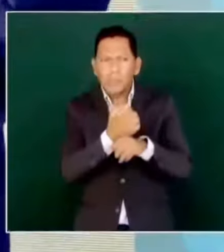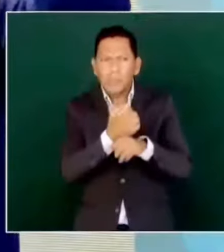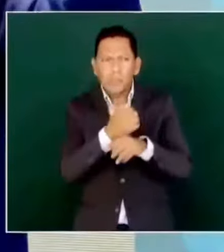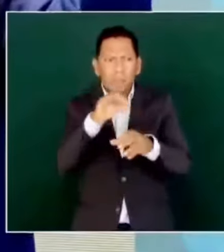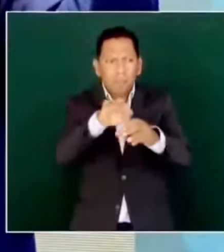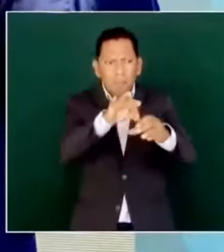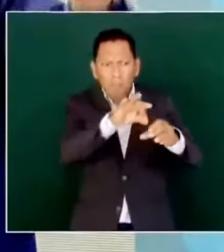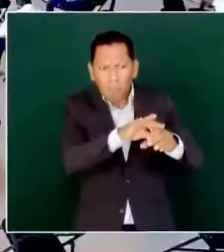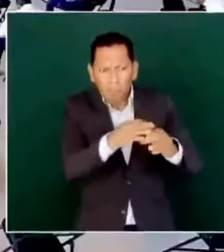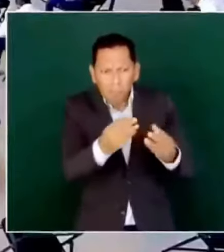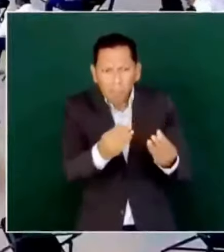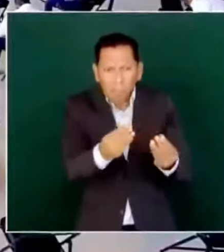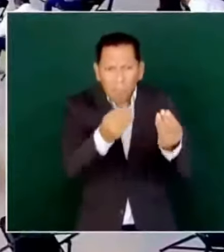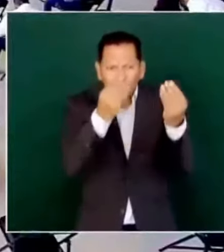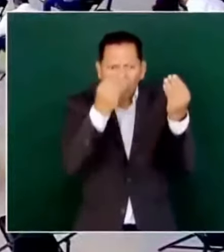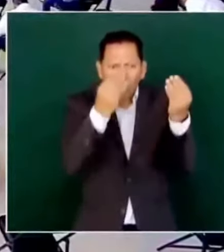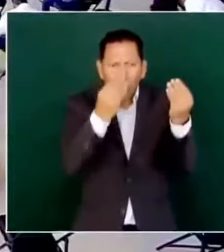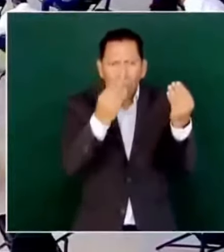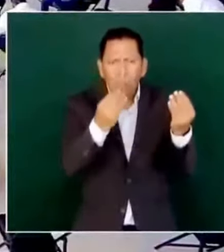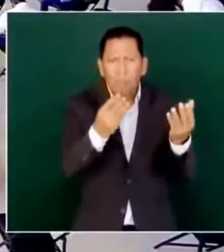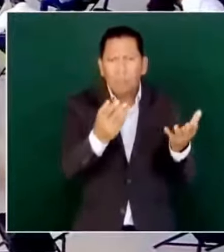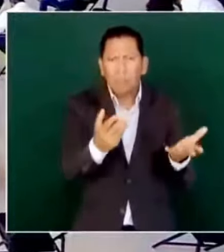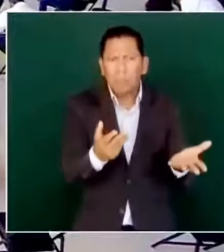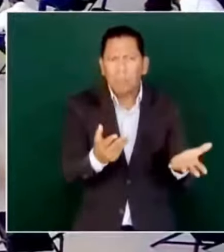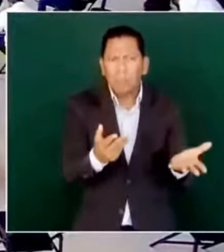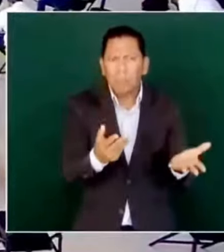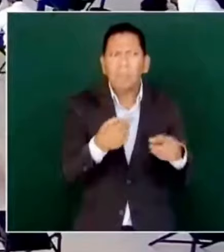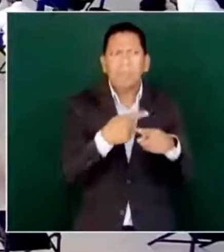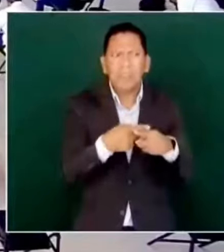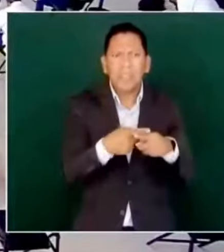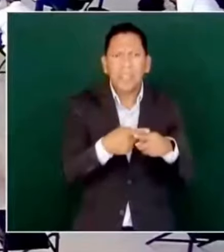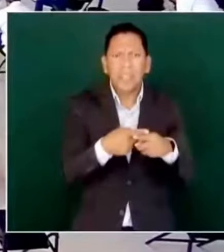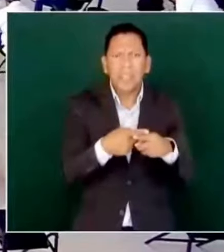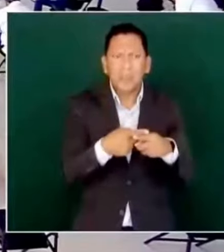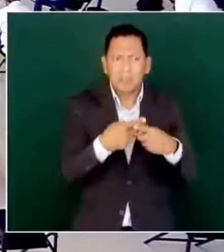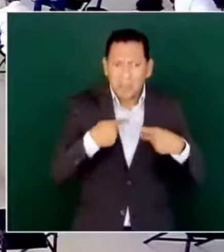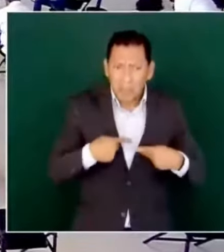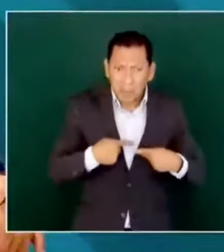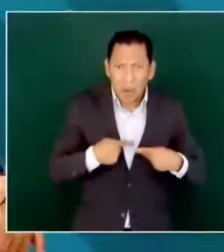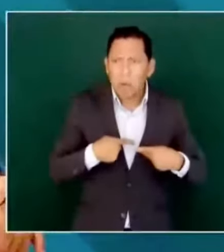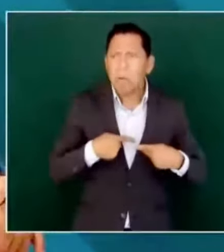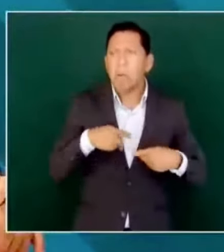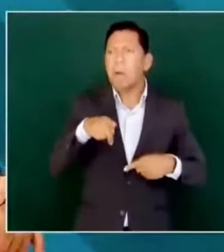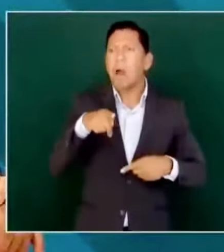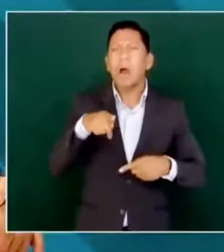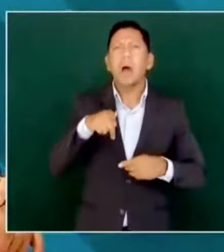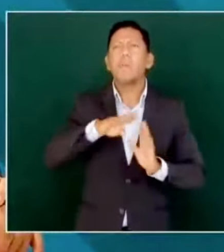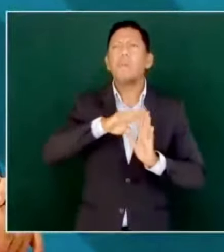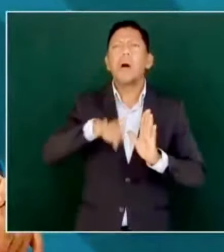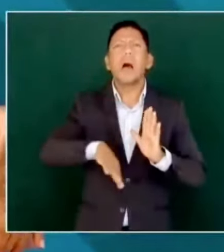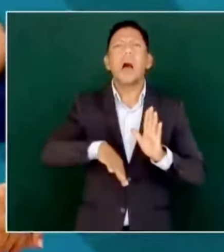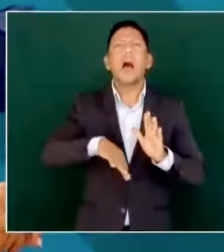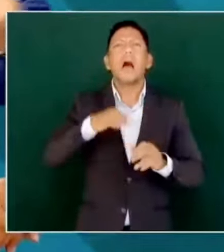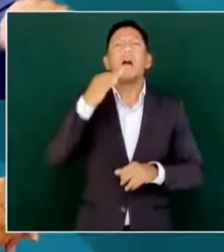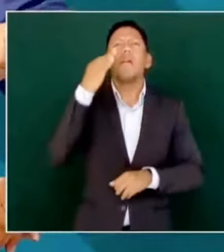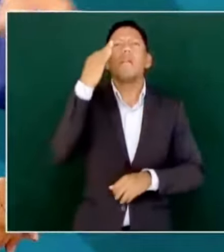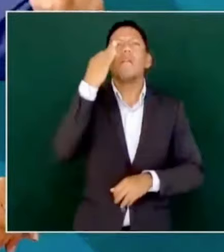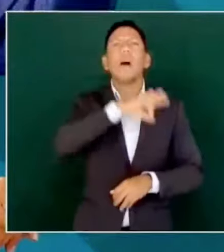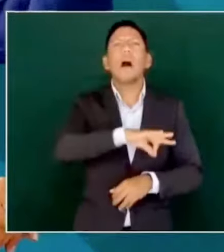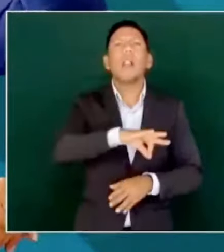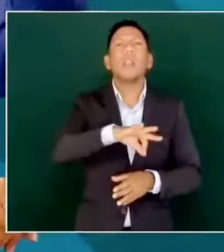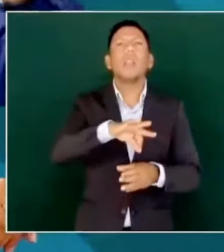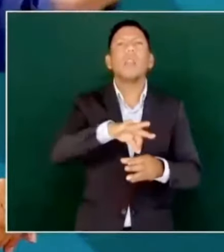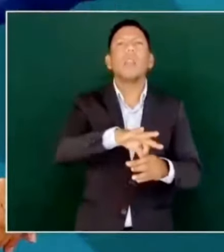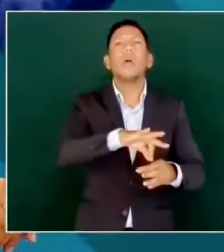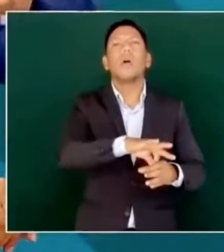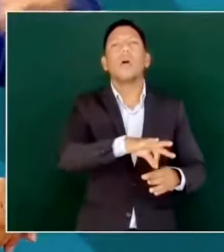desde luego los muertos, porque lo que hicieron fue